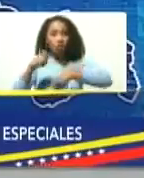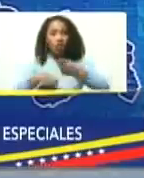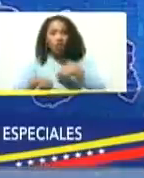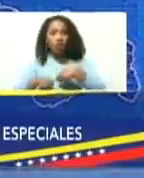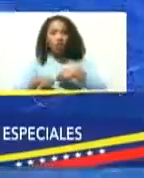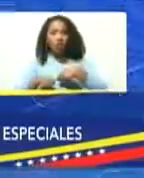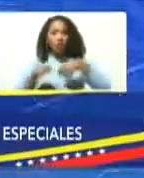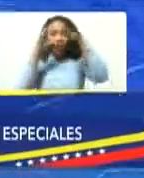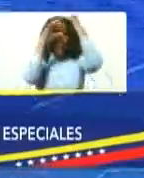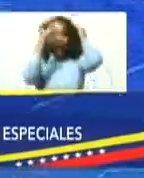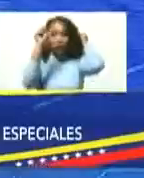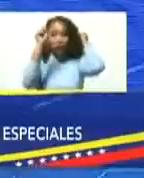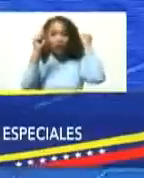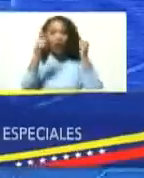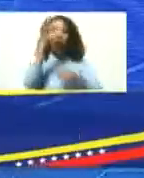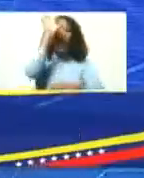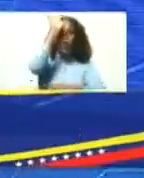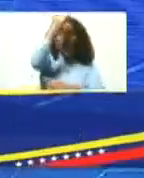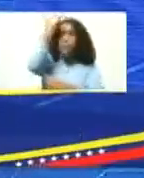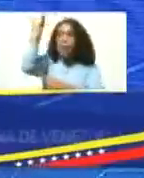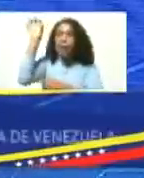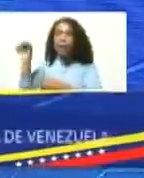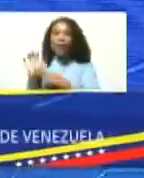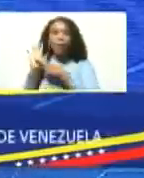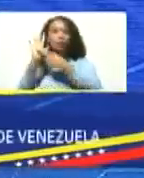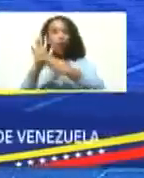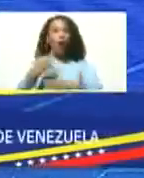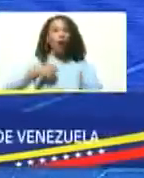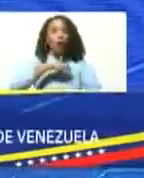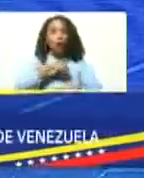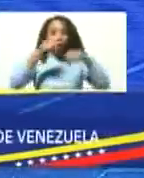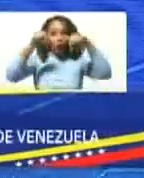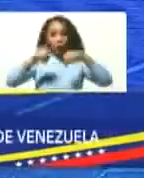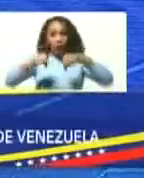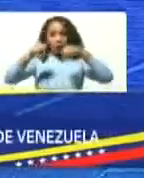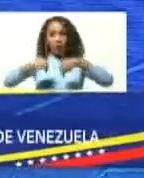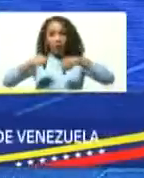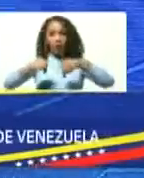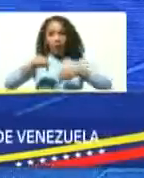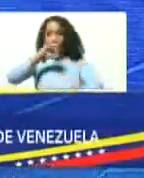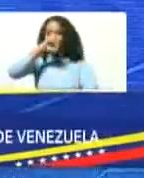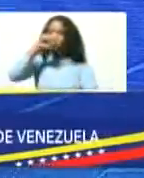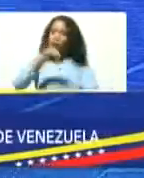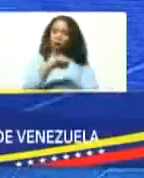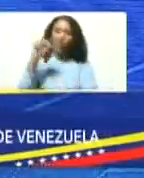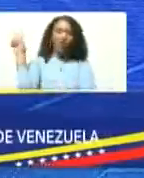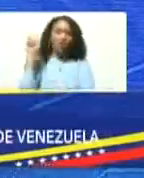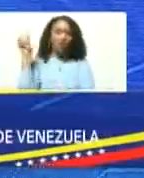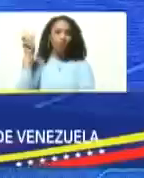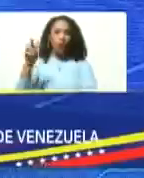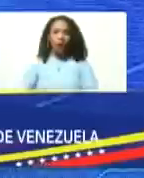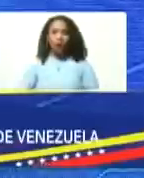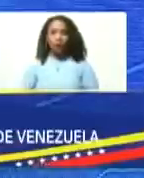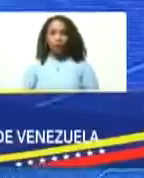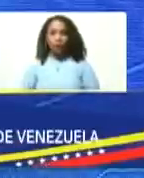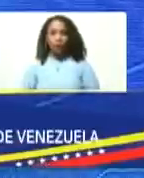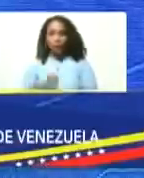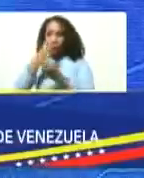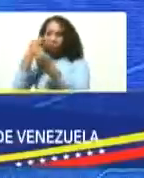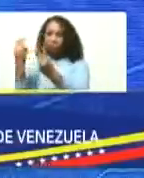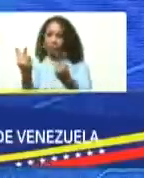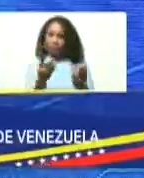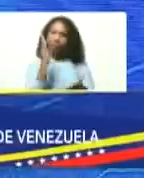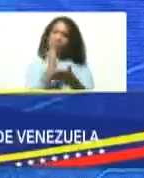los países representados en nuestra amada Venezuela, bienvenidos